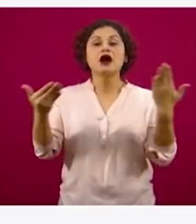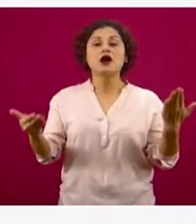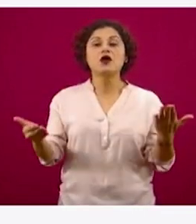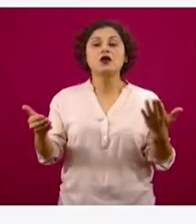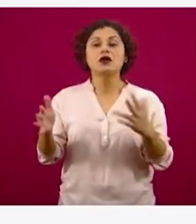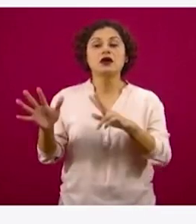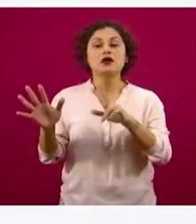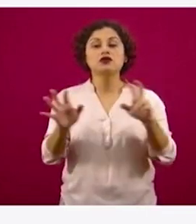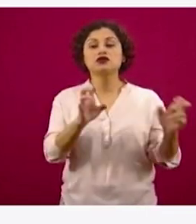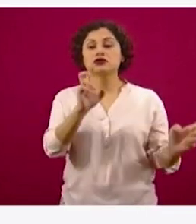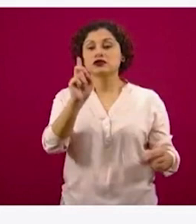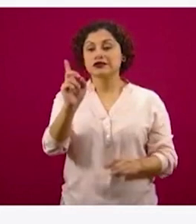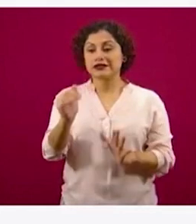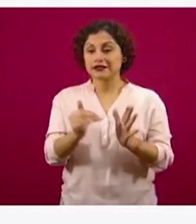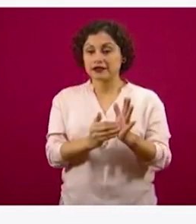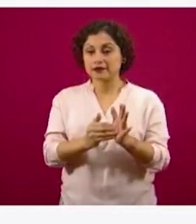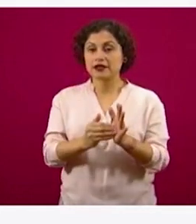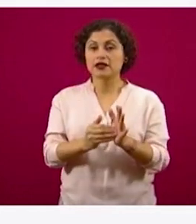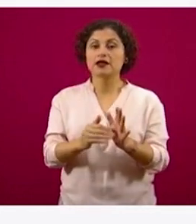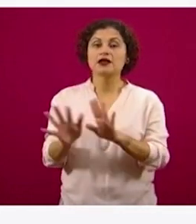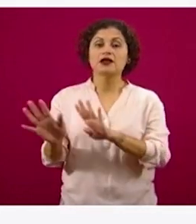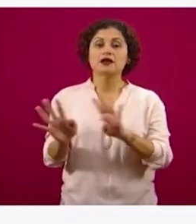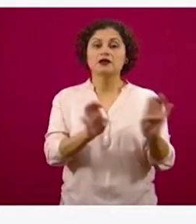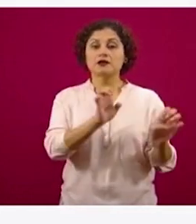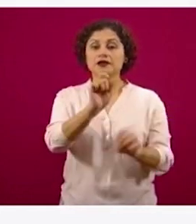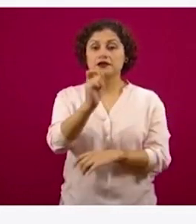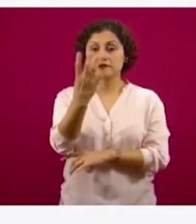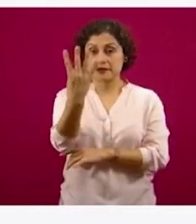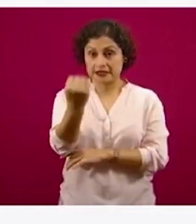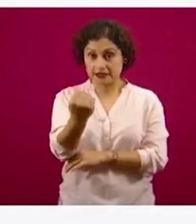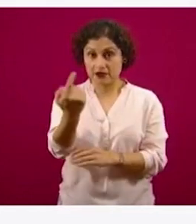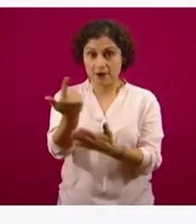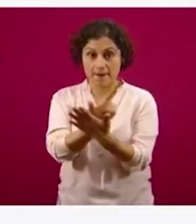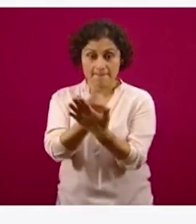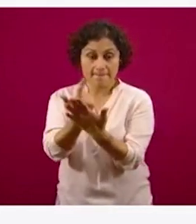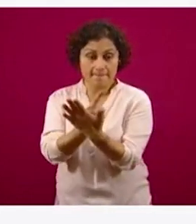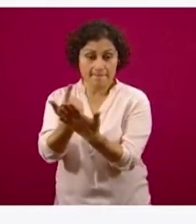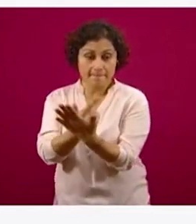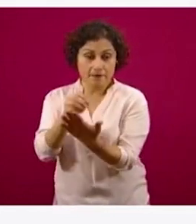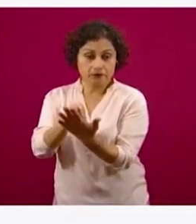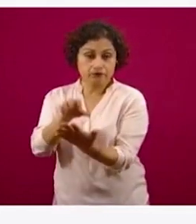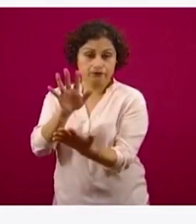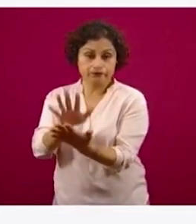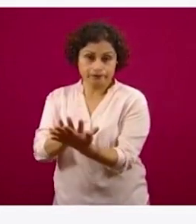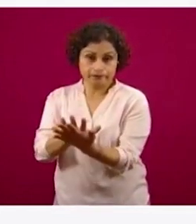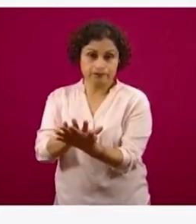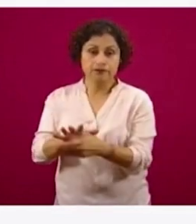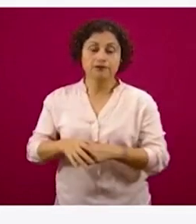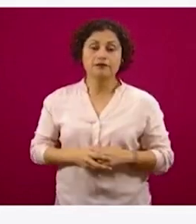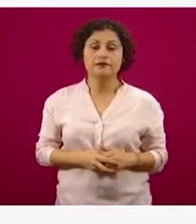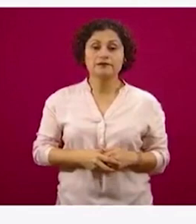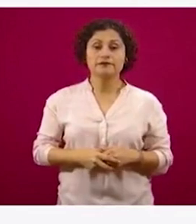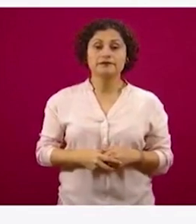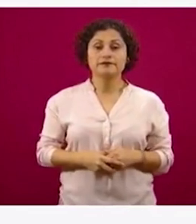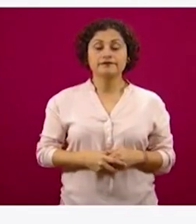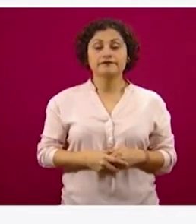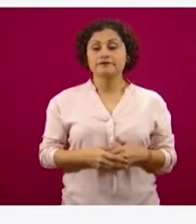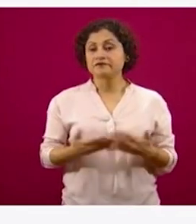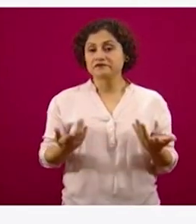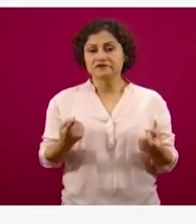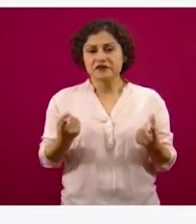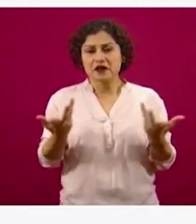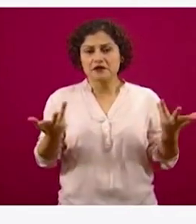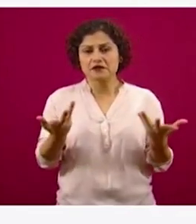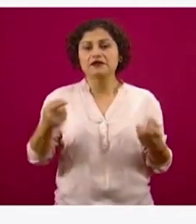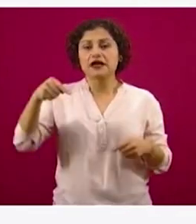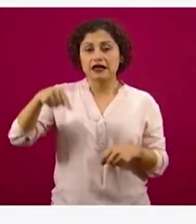929 registros. ¿Qué vamos a hacer con esos registros? Ahora mismo en la